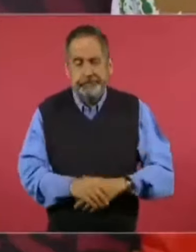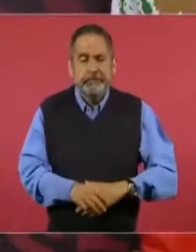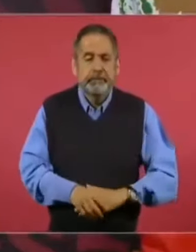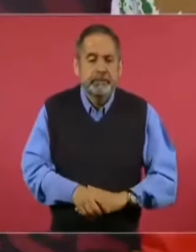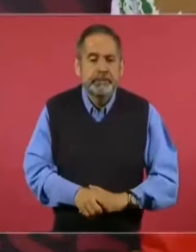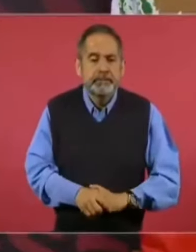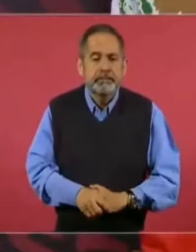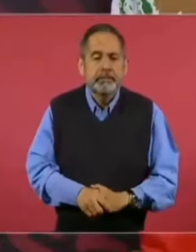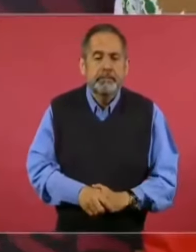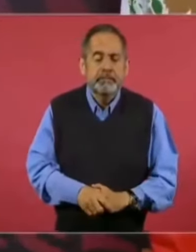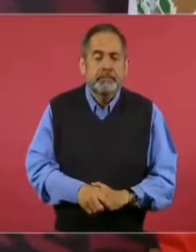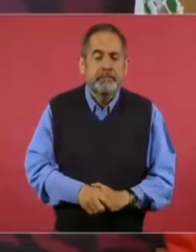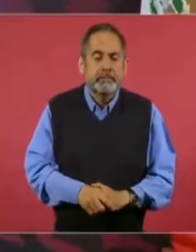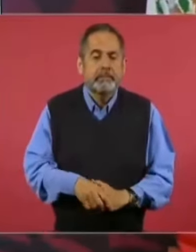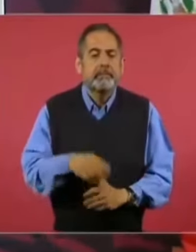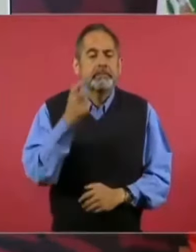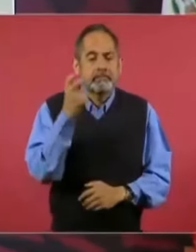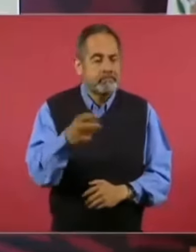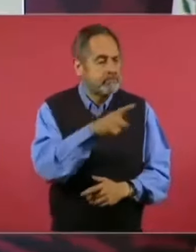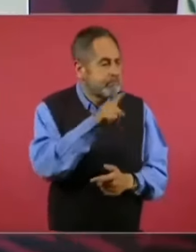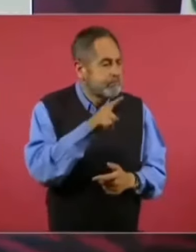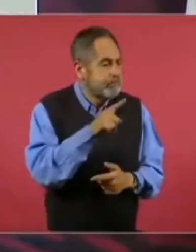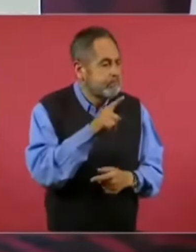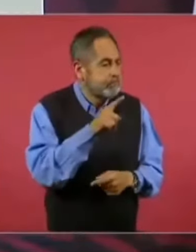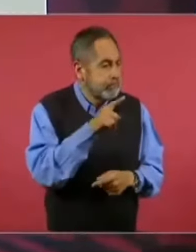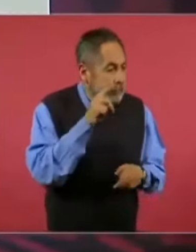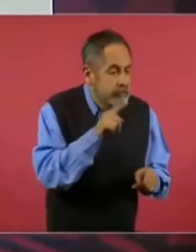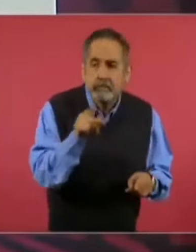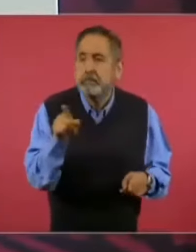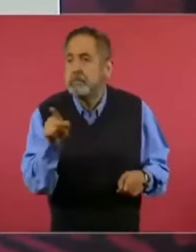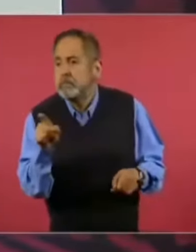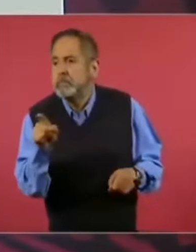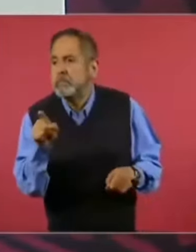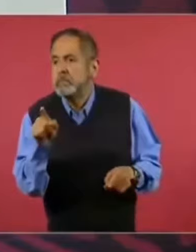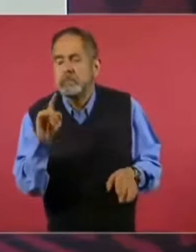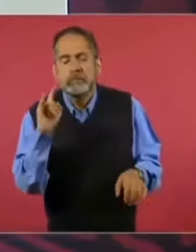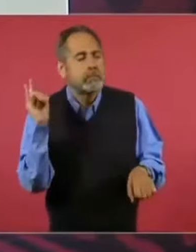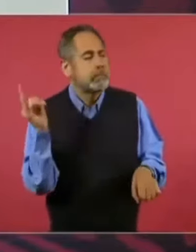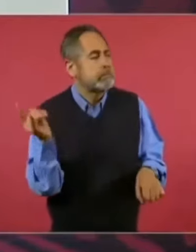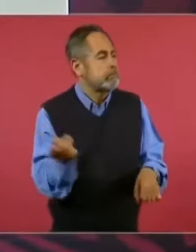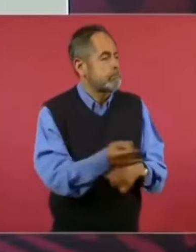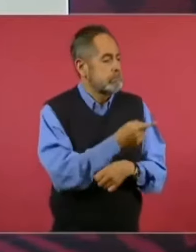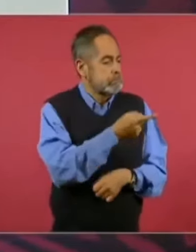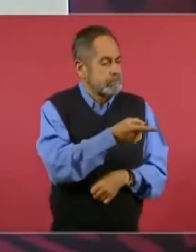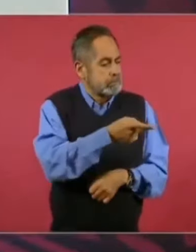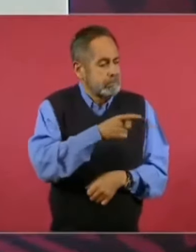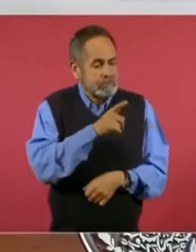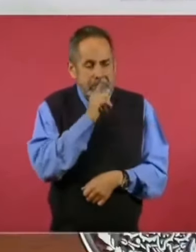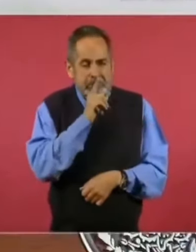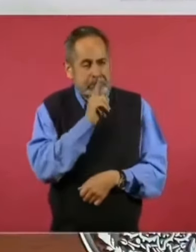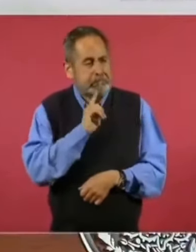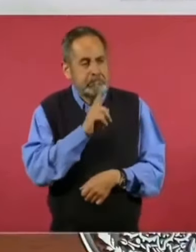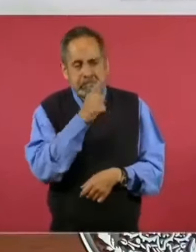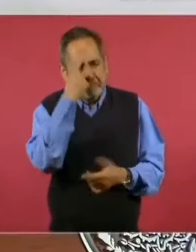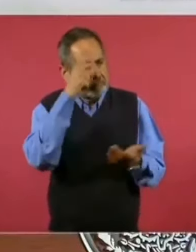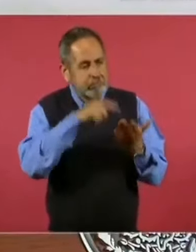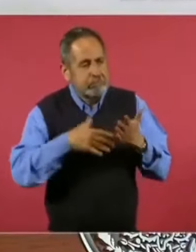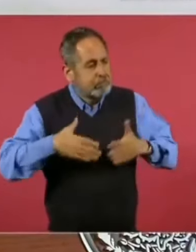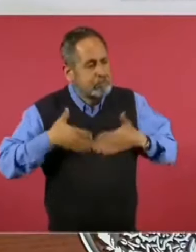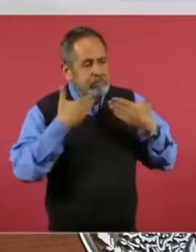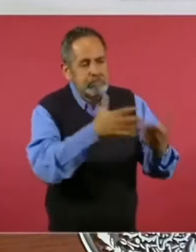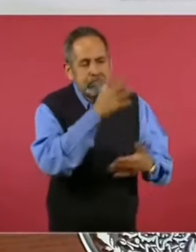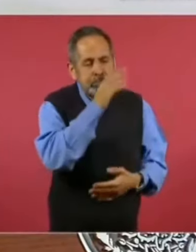pierden credibilidad los medios, porque no hay